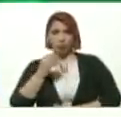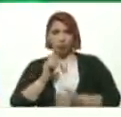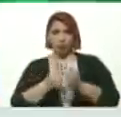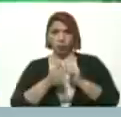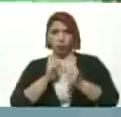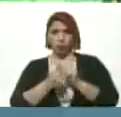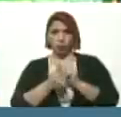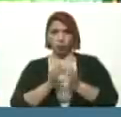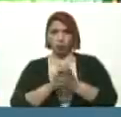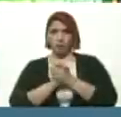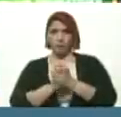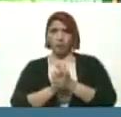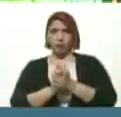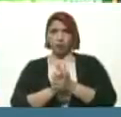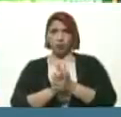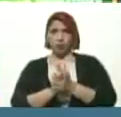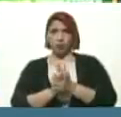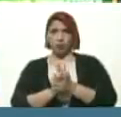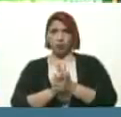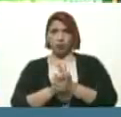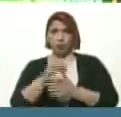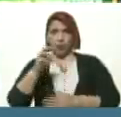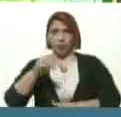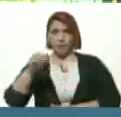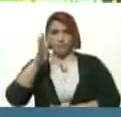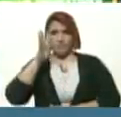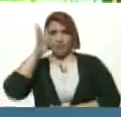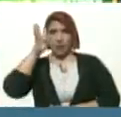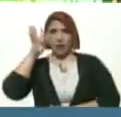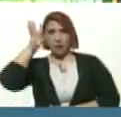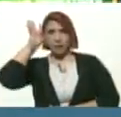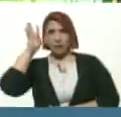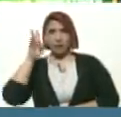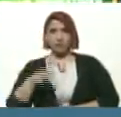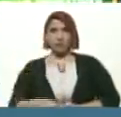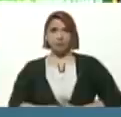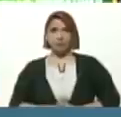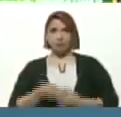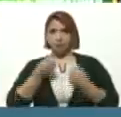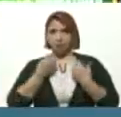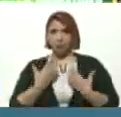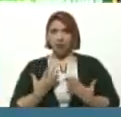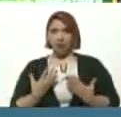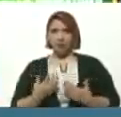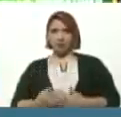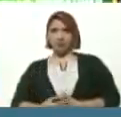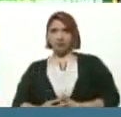deporte Compañero Mervin Bien donado Lo llaman ahora